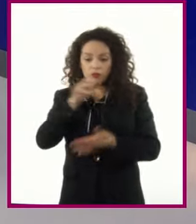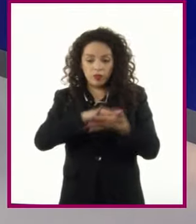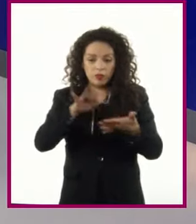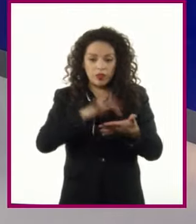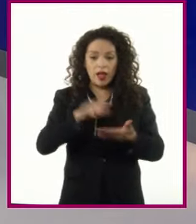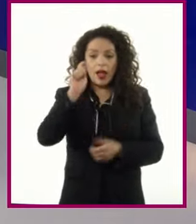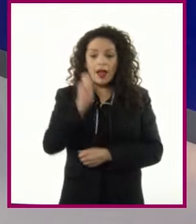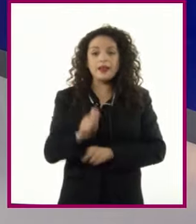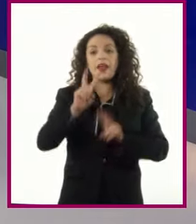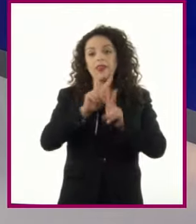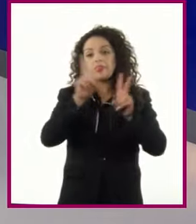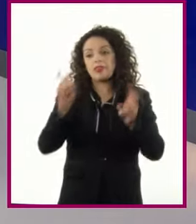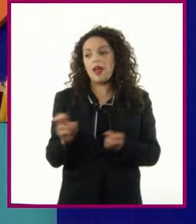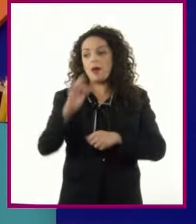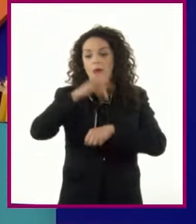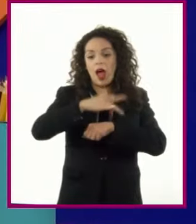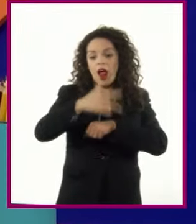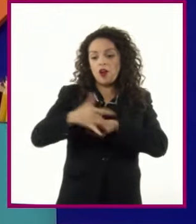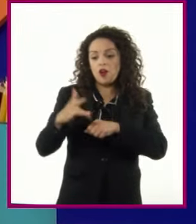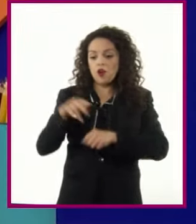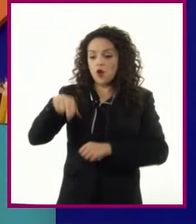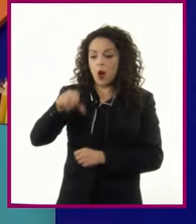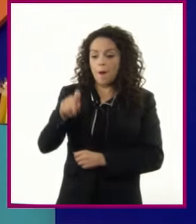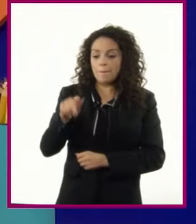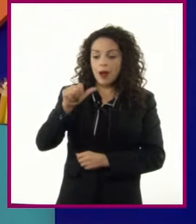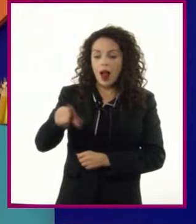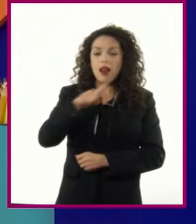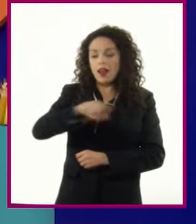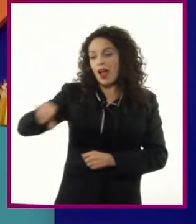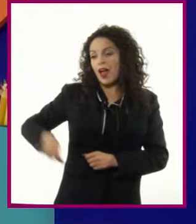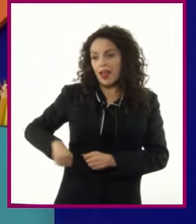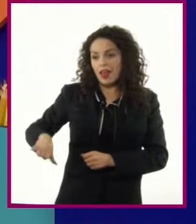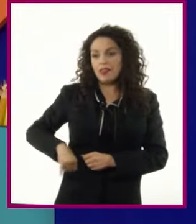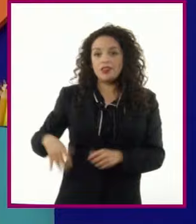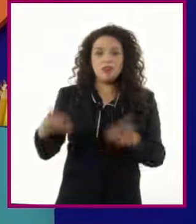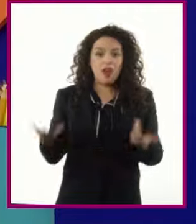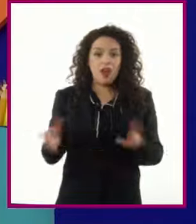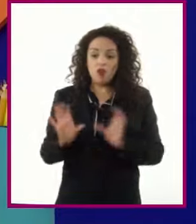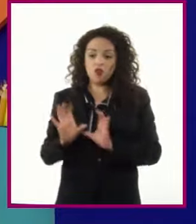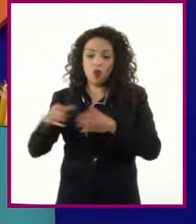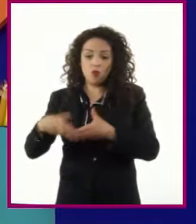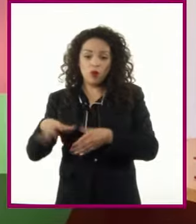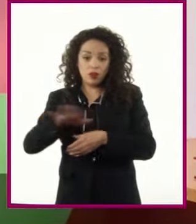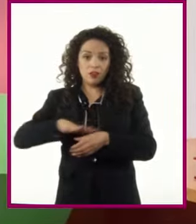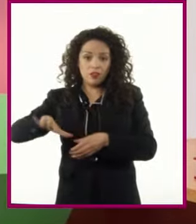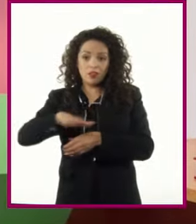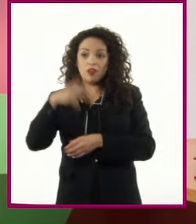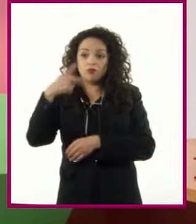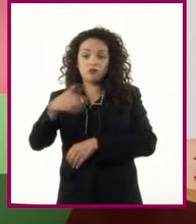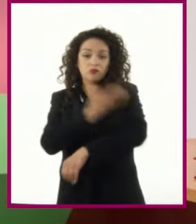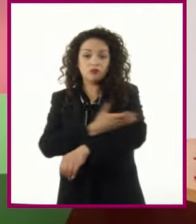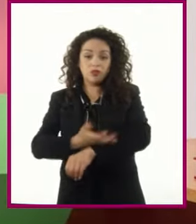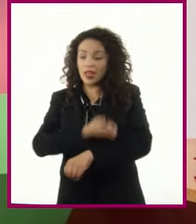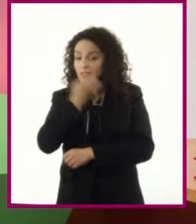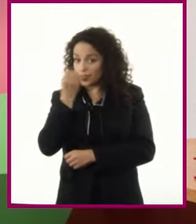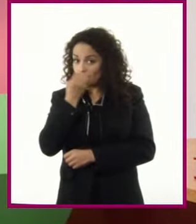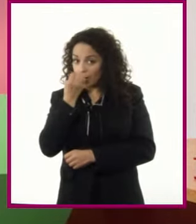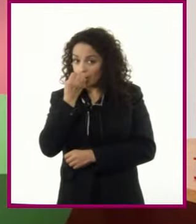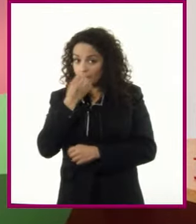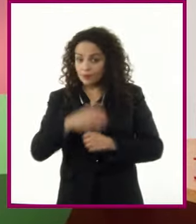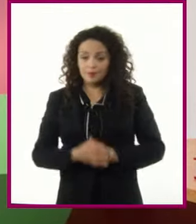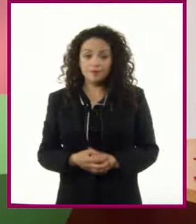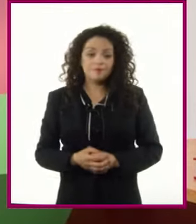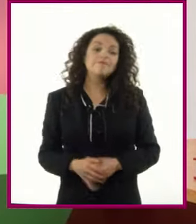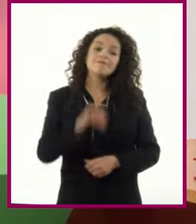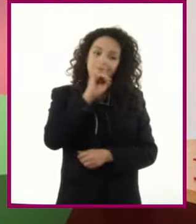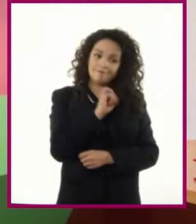del nopal y contiene más aspectos que podrían interesarle a una comunidad escolar Así es